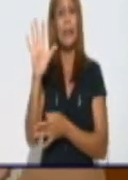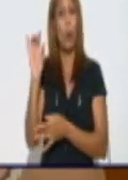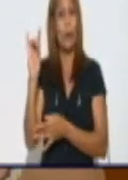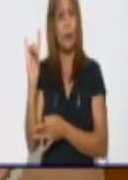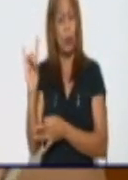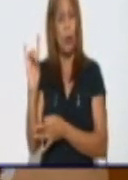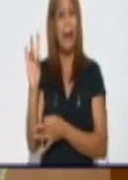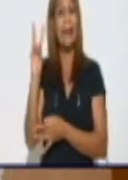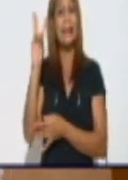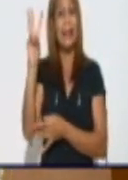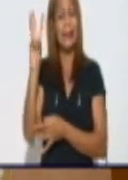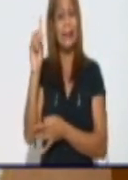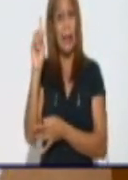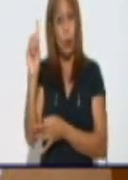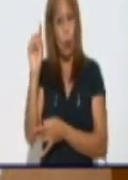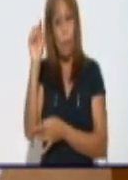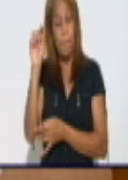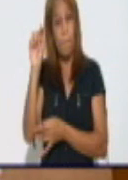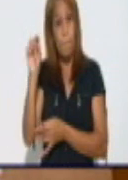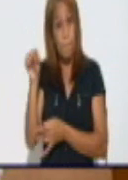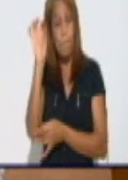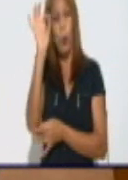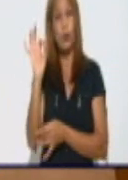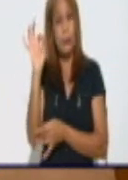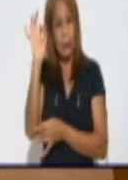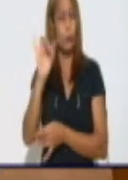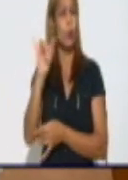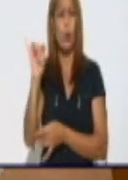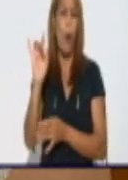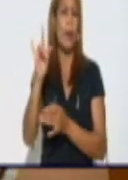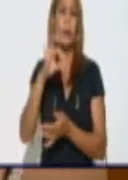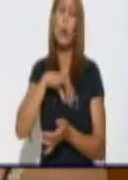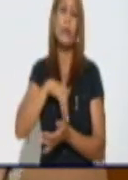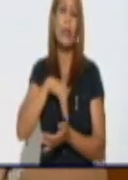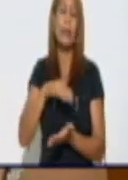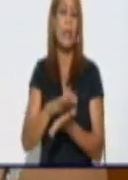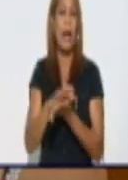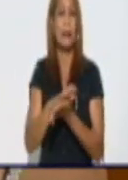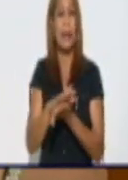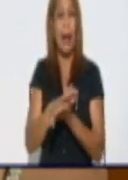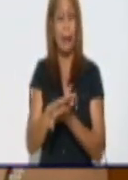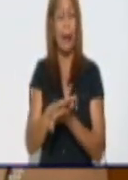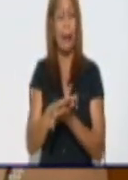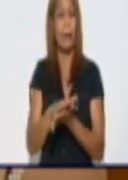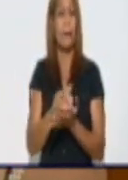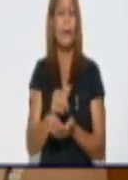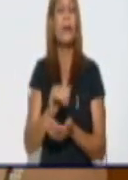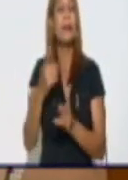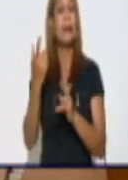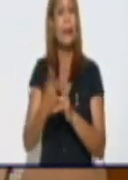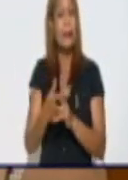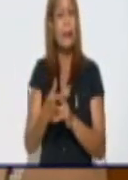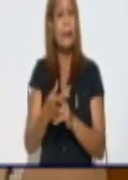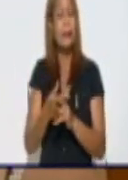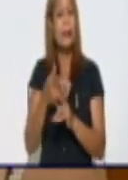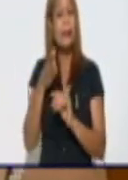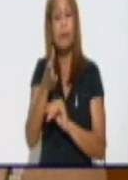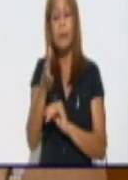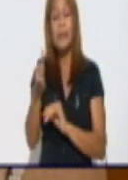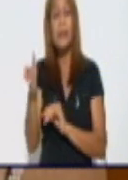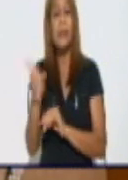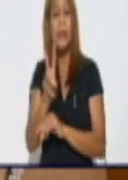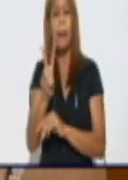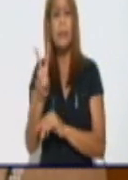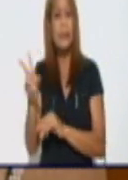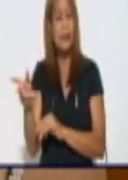% fueron asintomáticos. Eso representa un 52.5%. Y la pesquisa, en el día de ayer,